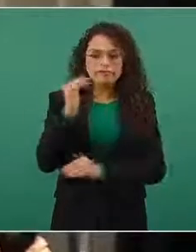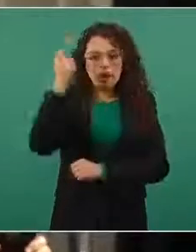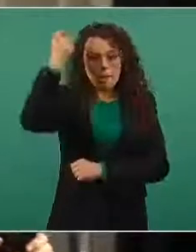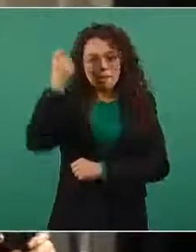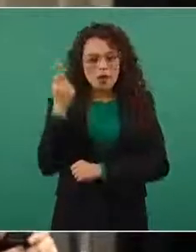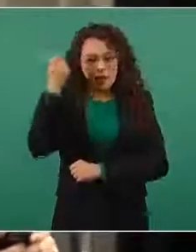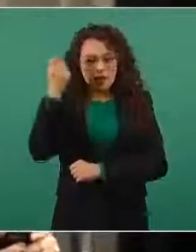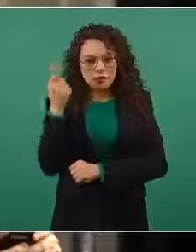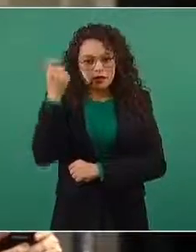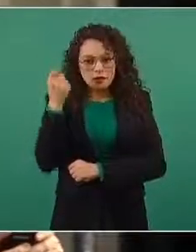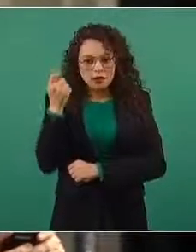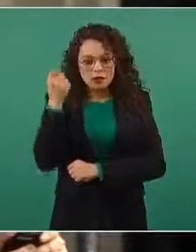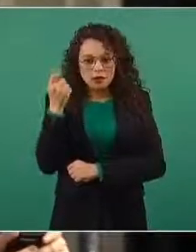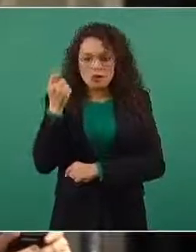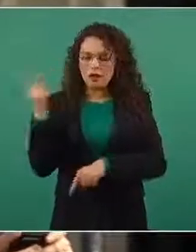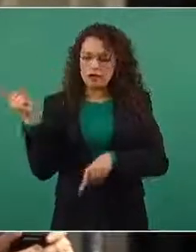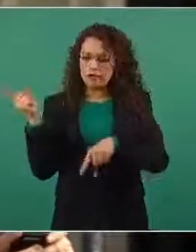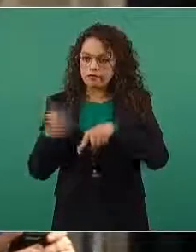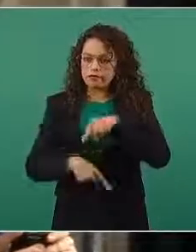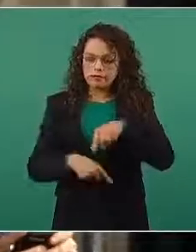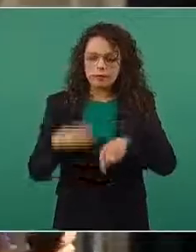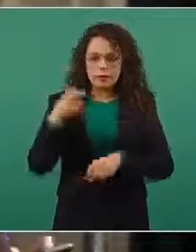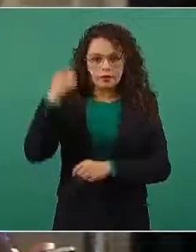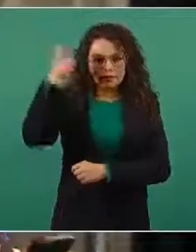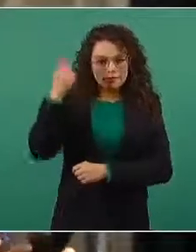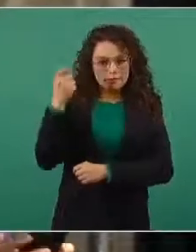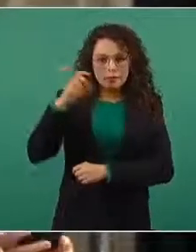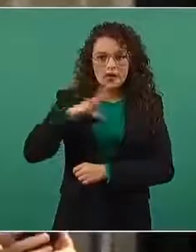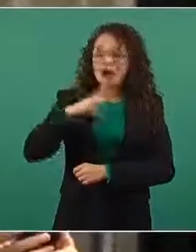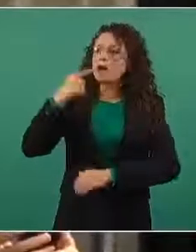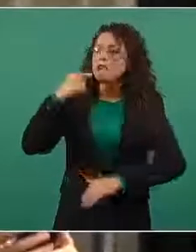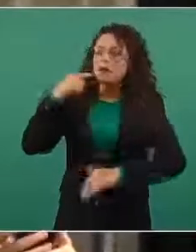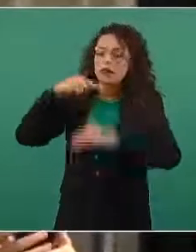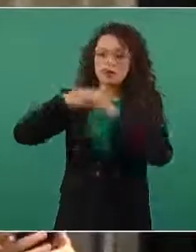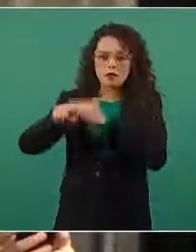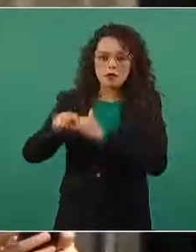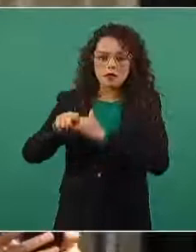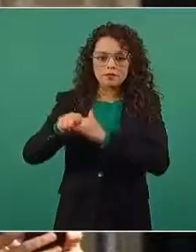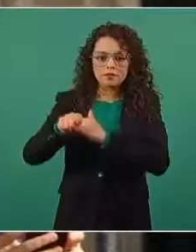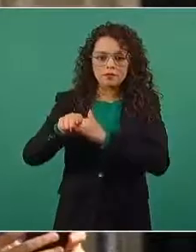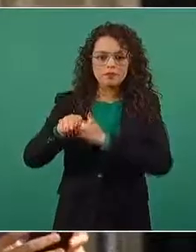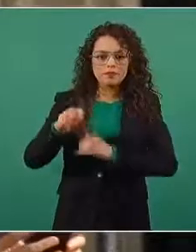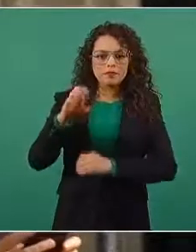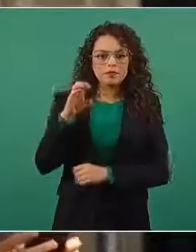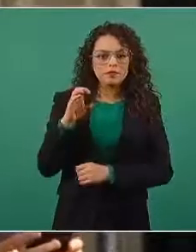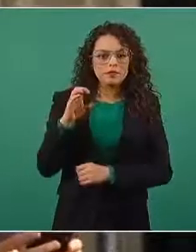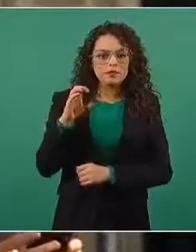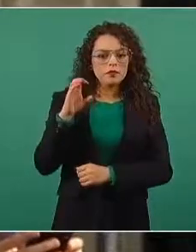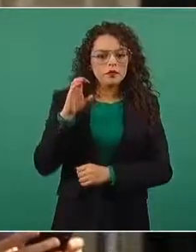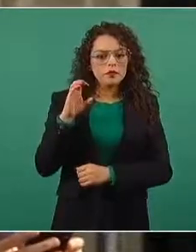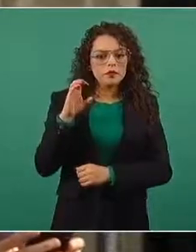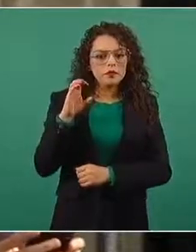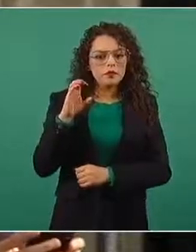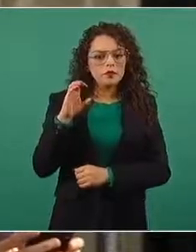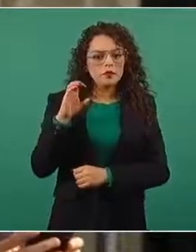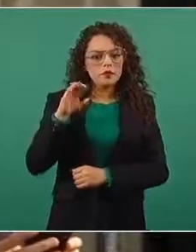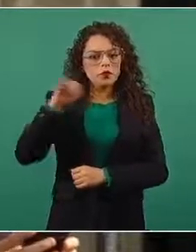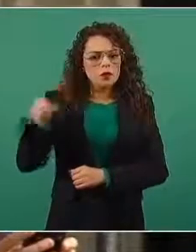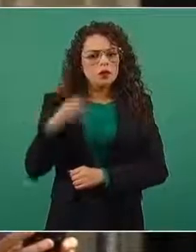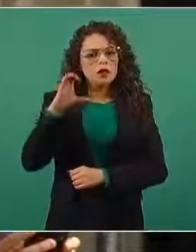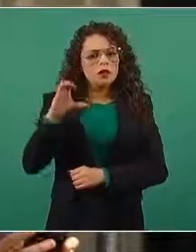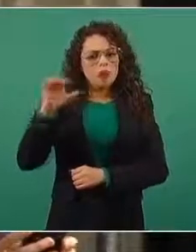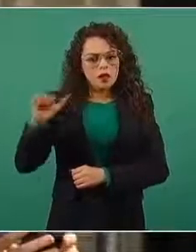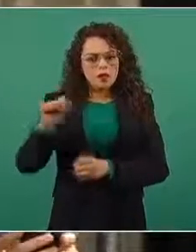la mayor parte de la pensión a jubilados, tienen una demanda en la Junta de Conciliación y Arbitraje por más de 17 años